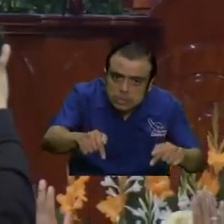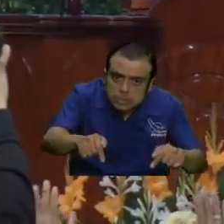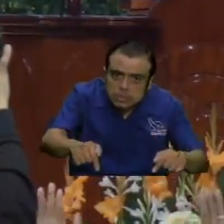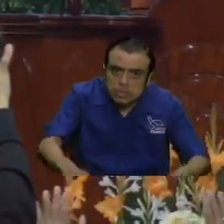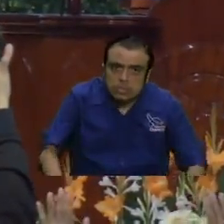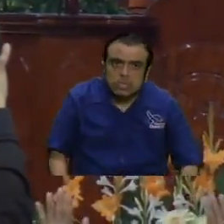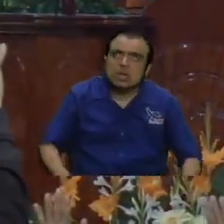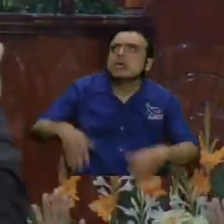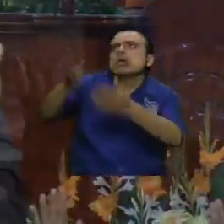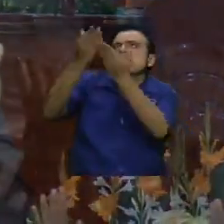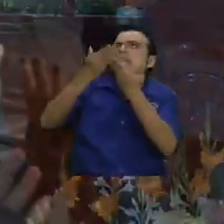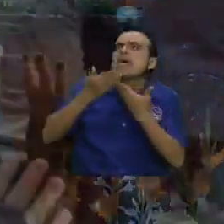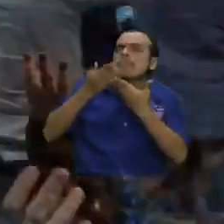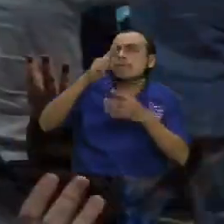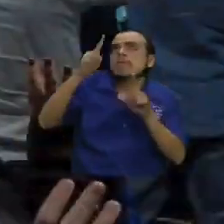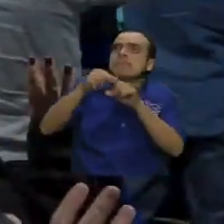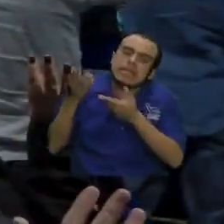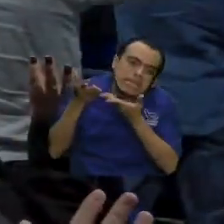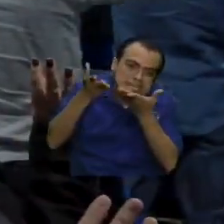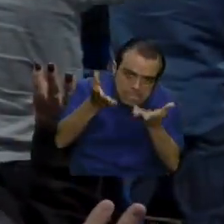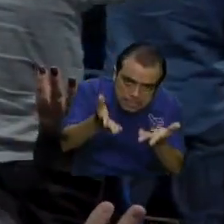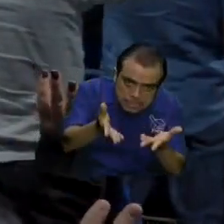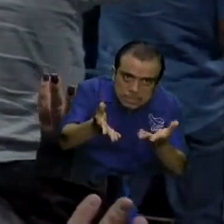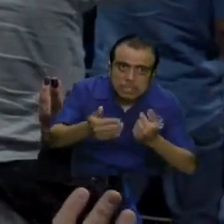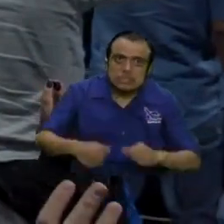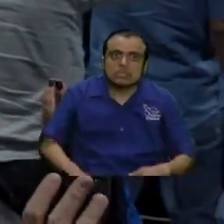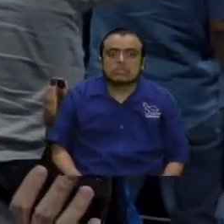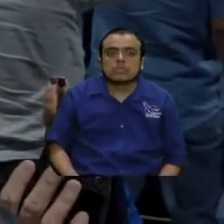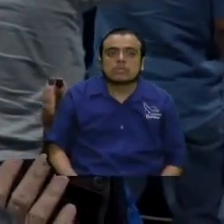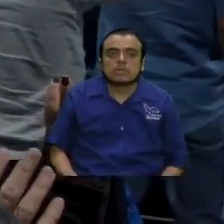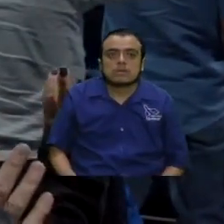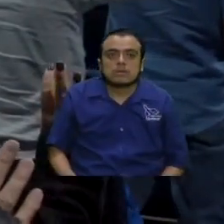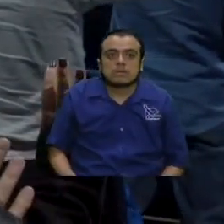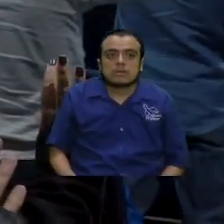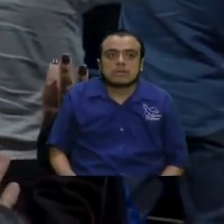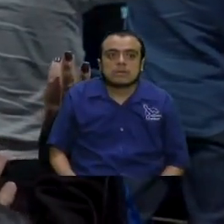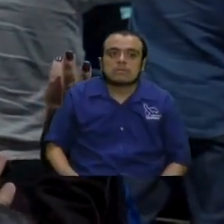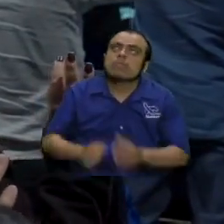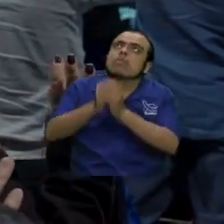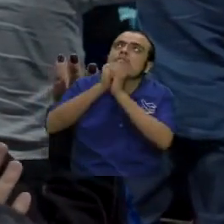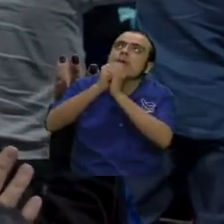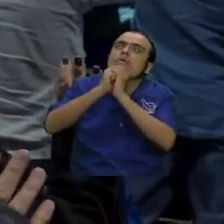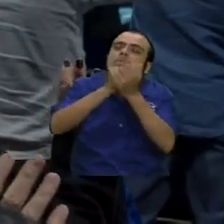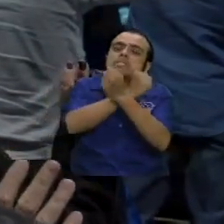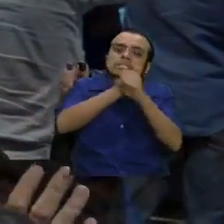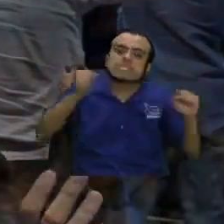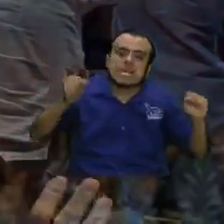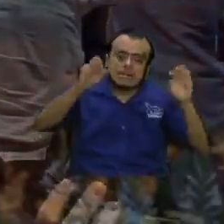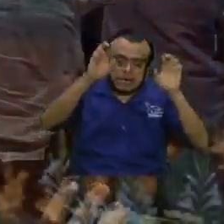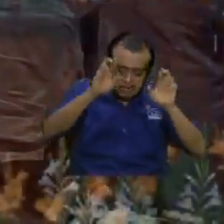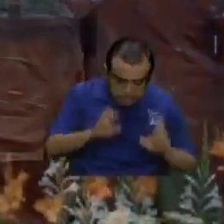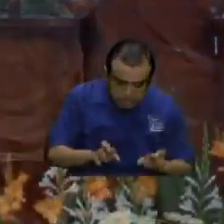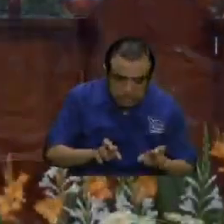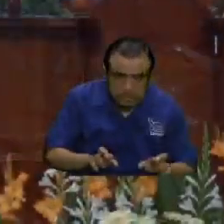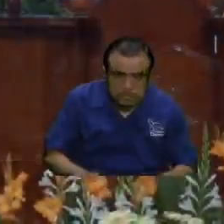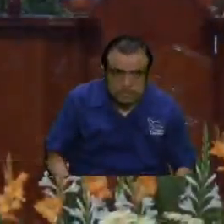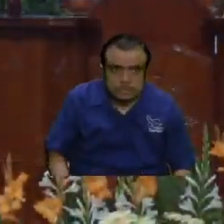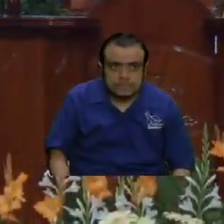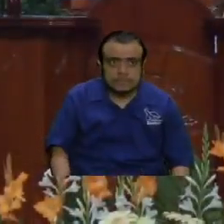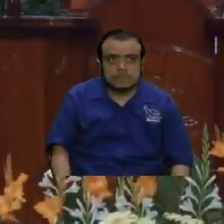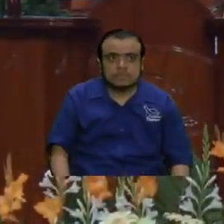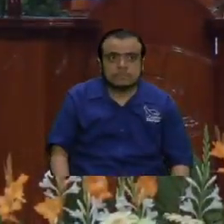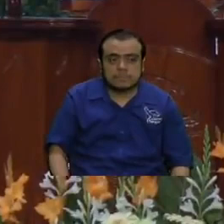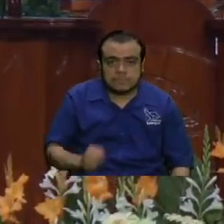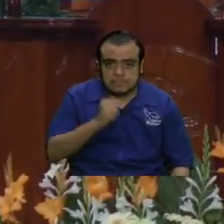concédemelo y concédeselo a cada uno de mis hermanos te ruego Señor que salves gente aquellos que tú